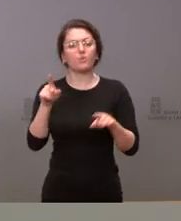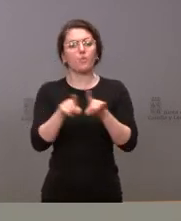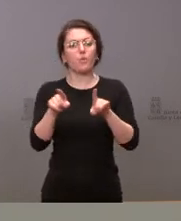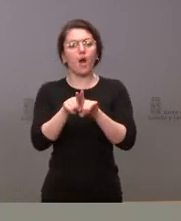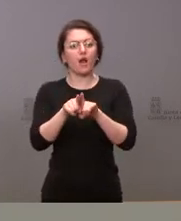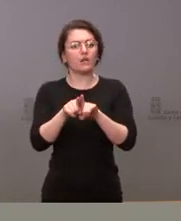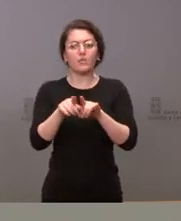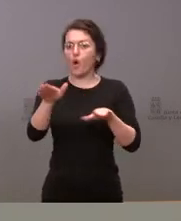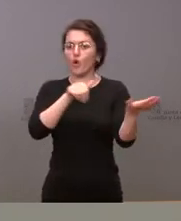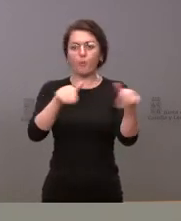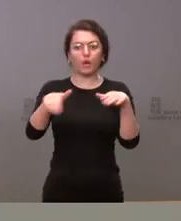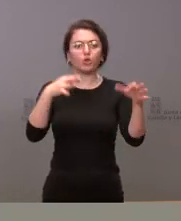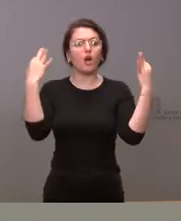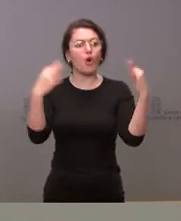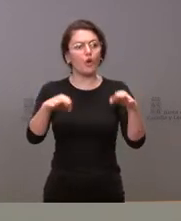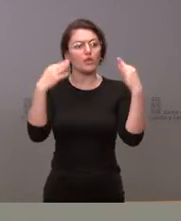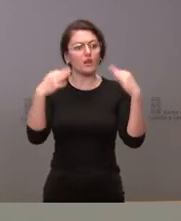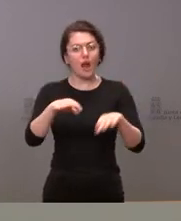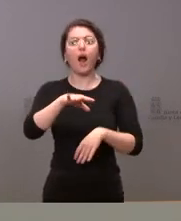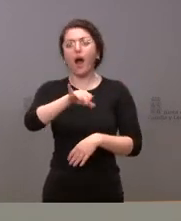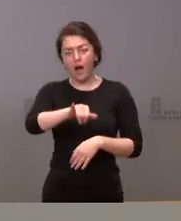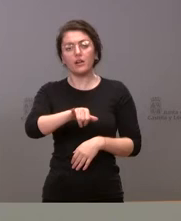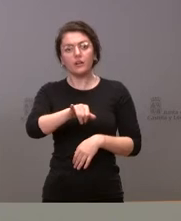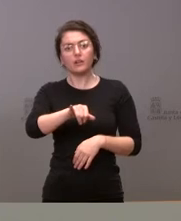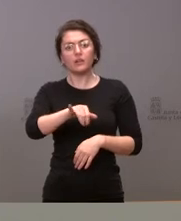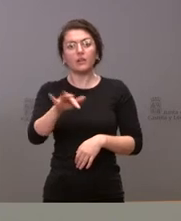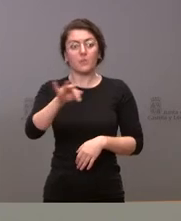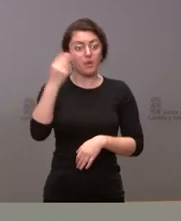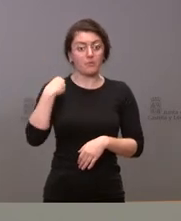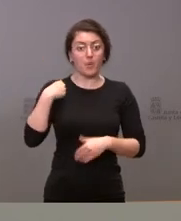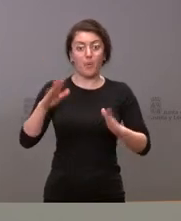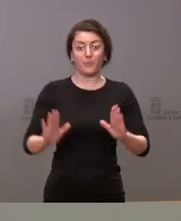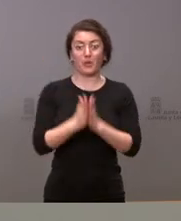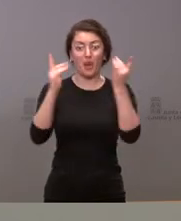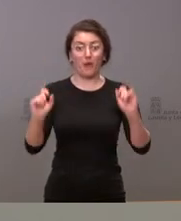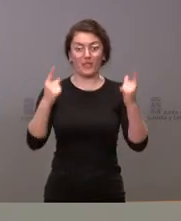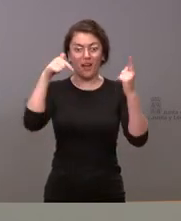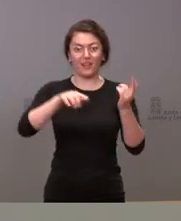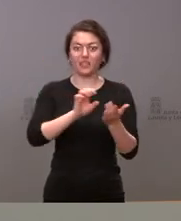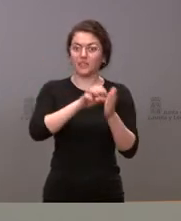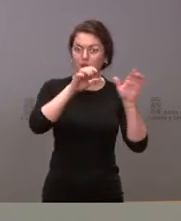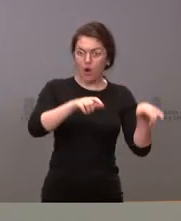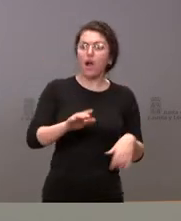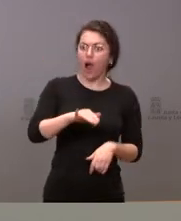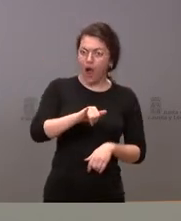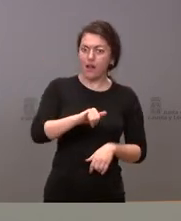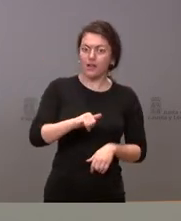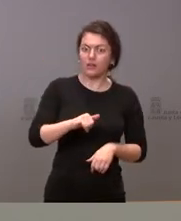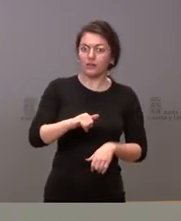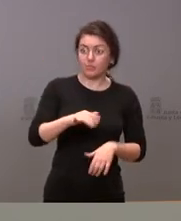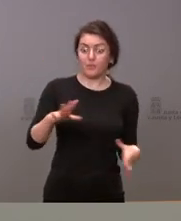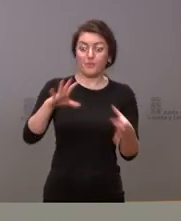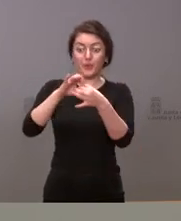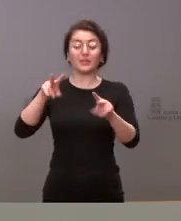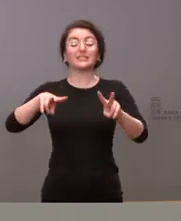en el Consejo de Gobierno muchas de ellas también en el boletín oficial de la comunidad y relativa a los propios fondos europeos